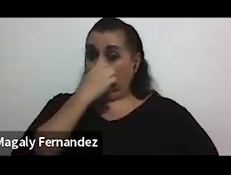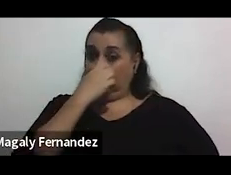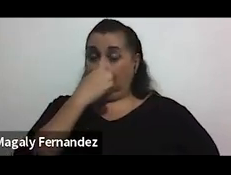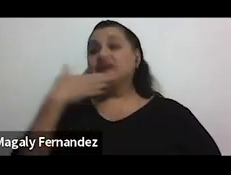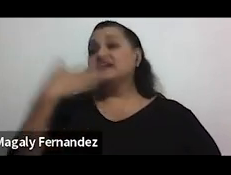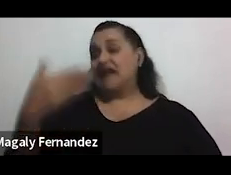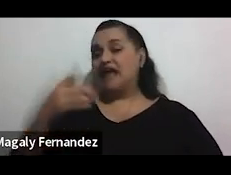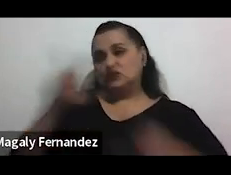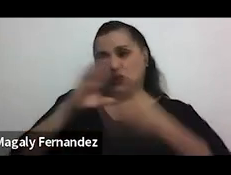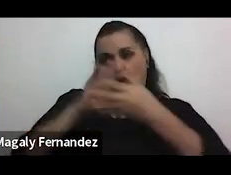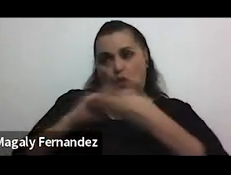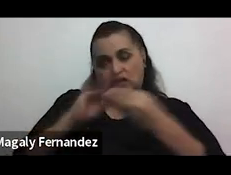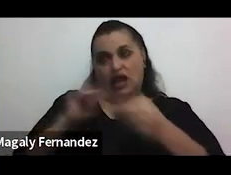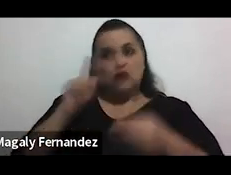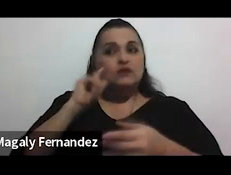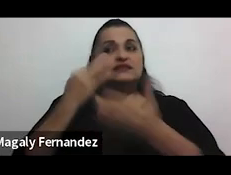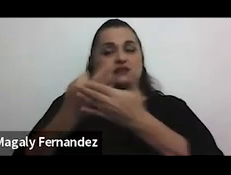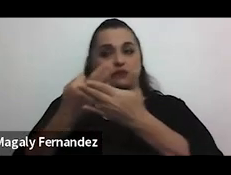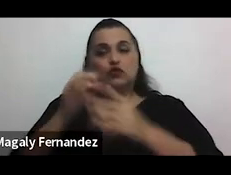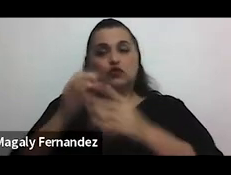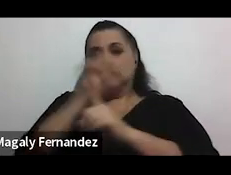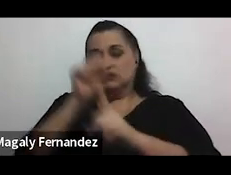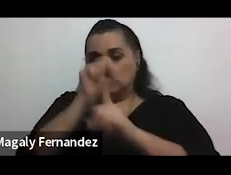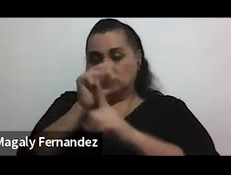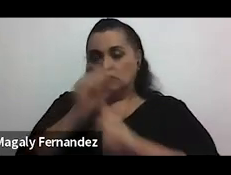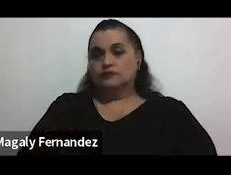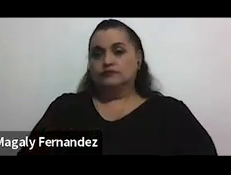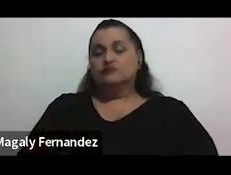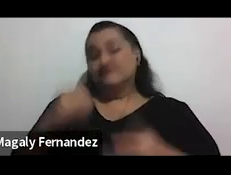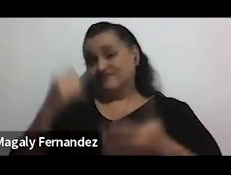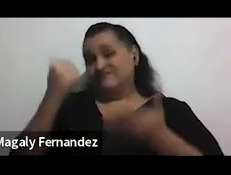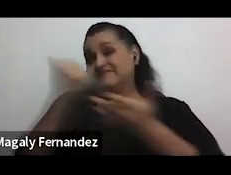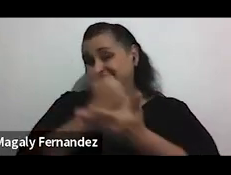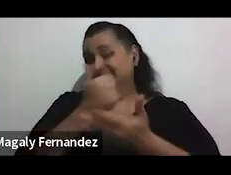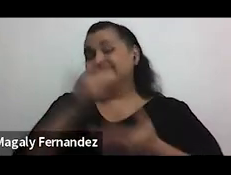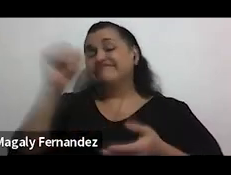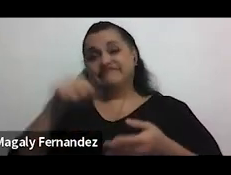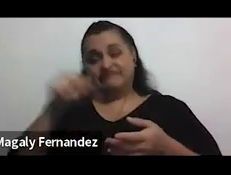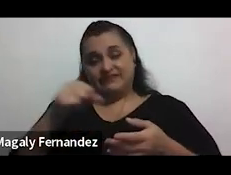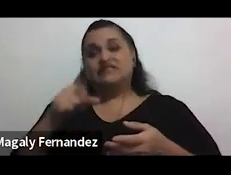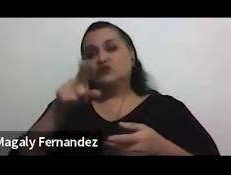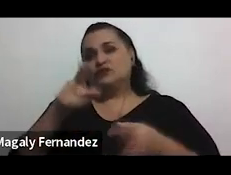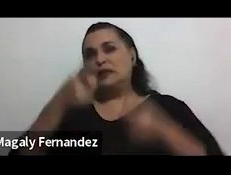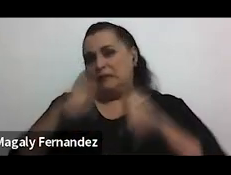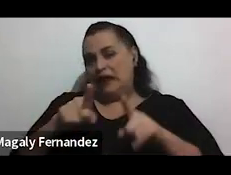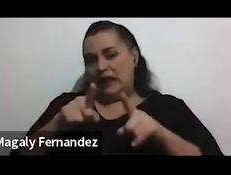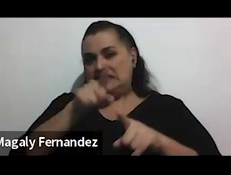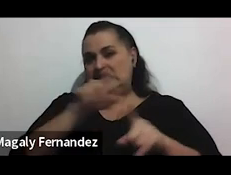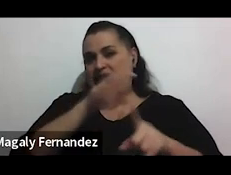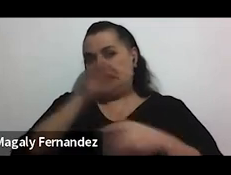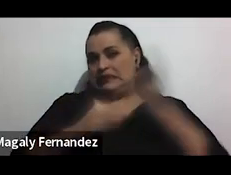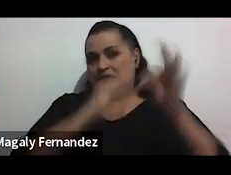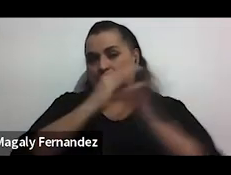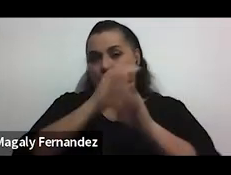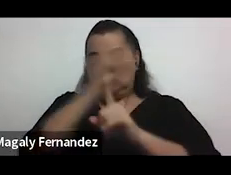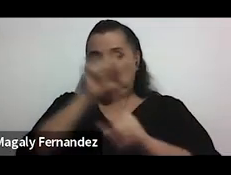contarnos tu testimonio tu situación muy lamentable lamentable que ya has tenido que atravesar por ese tipo de situaciones